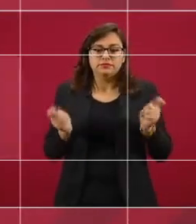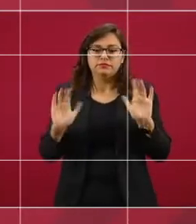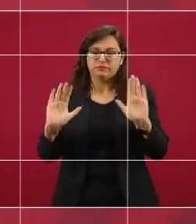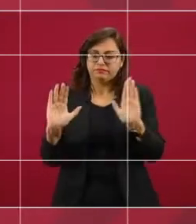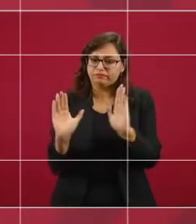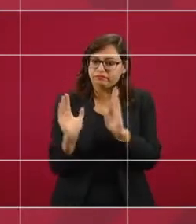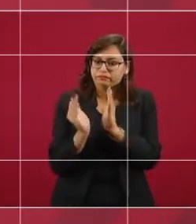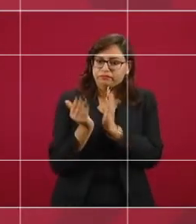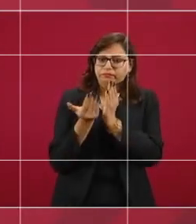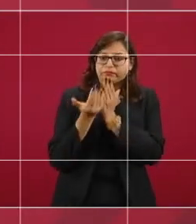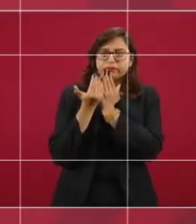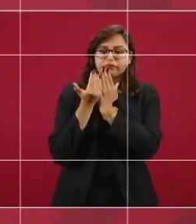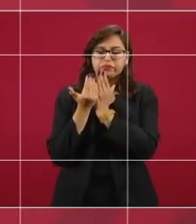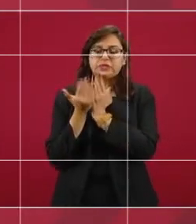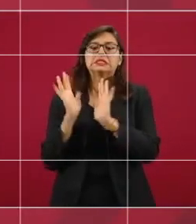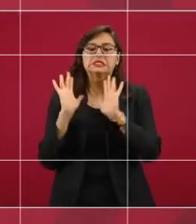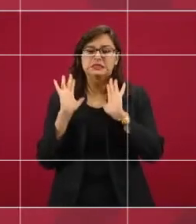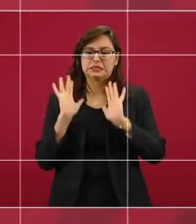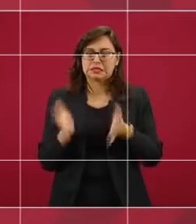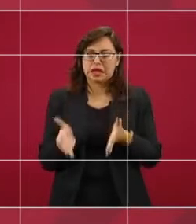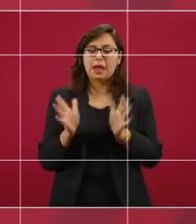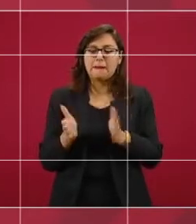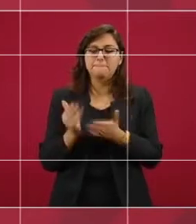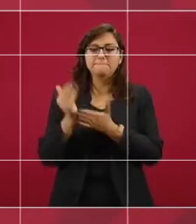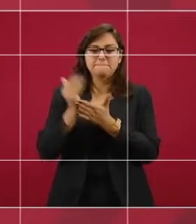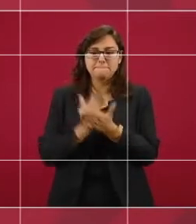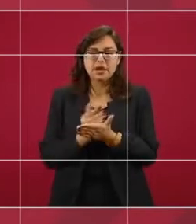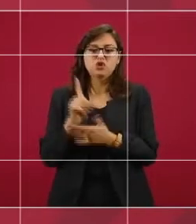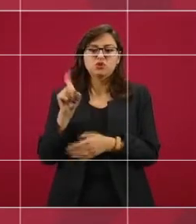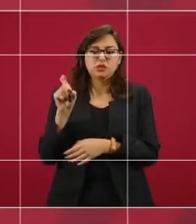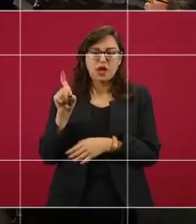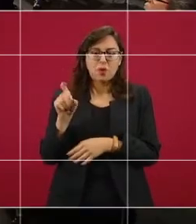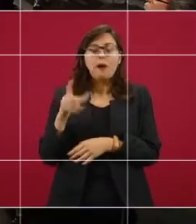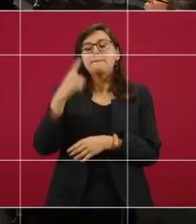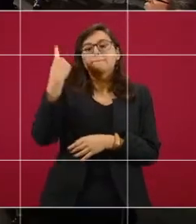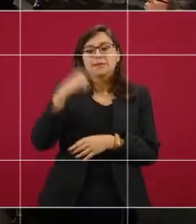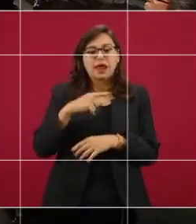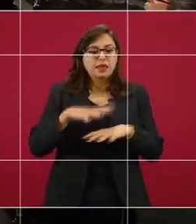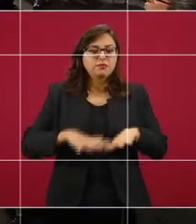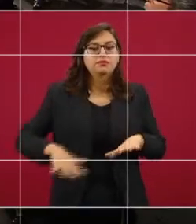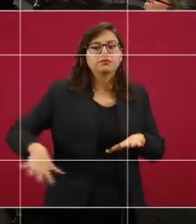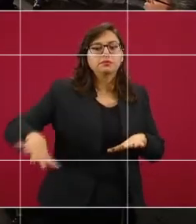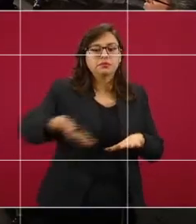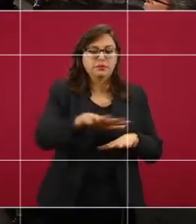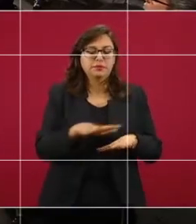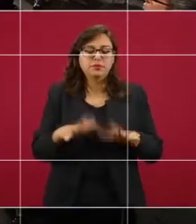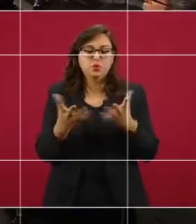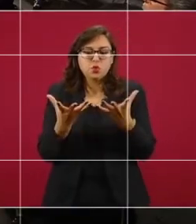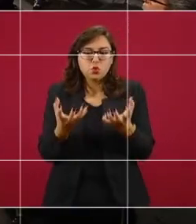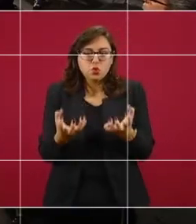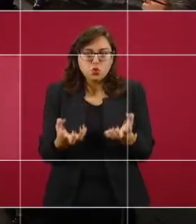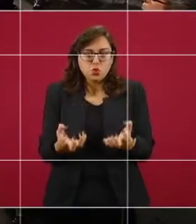el caudal para que no afecte las zonas más bajas. Ya